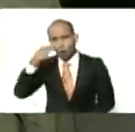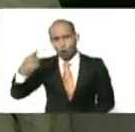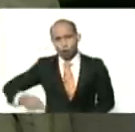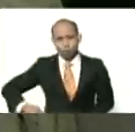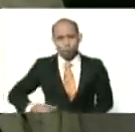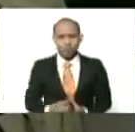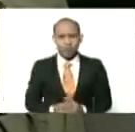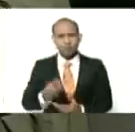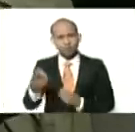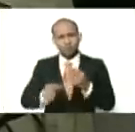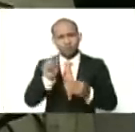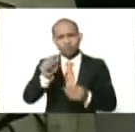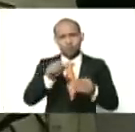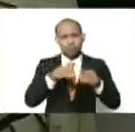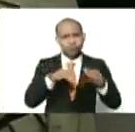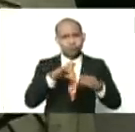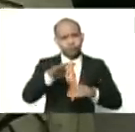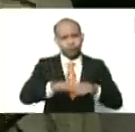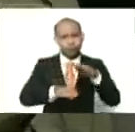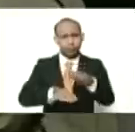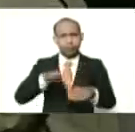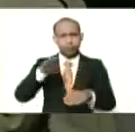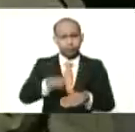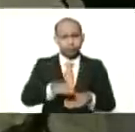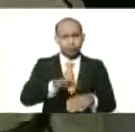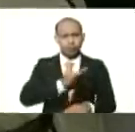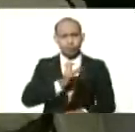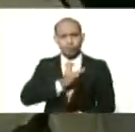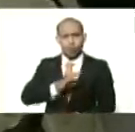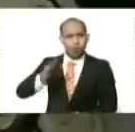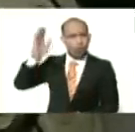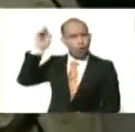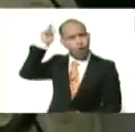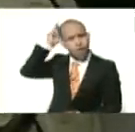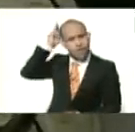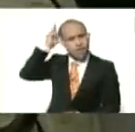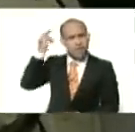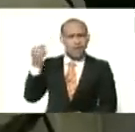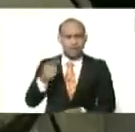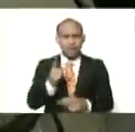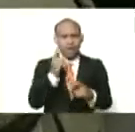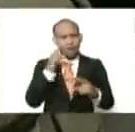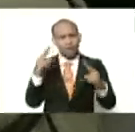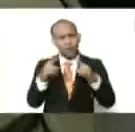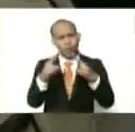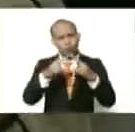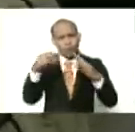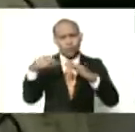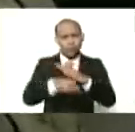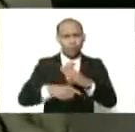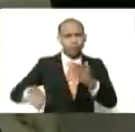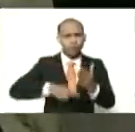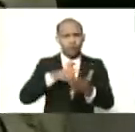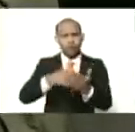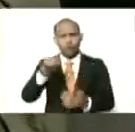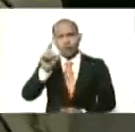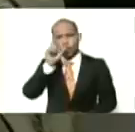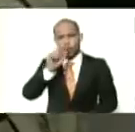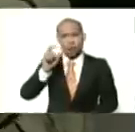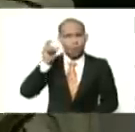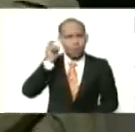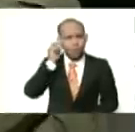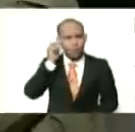ese punto, en la conciencia étnica, en reconocernos en nuestra diversidad, que hay mujeres y hombres en pueblos